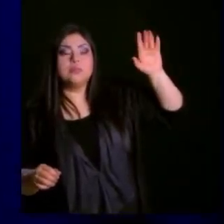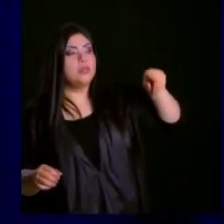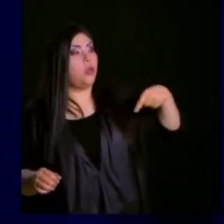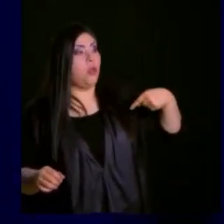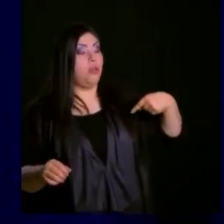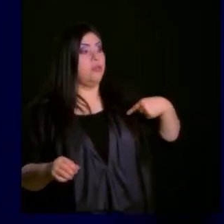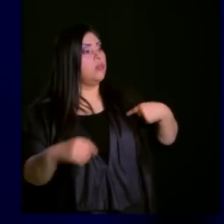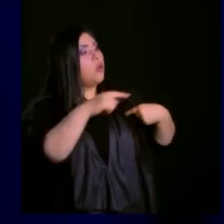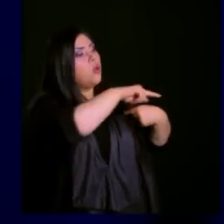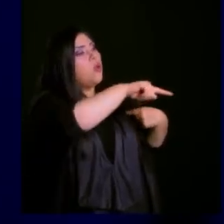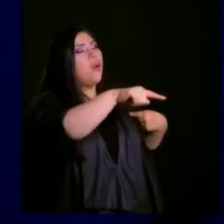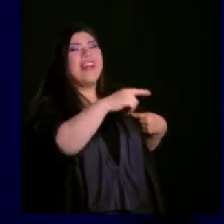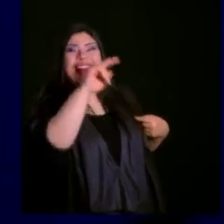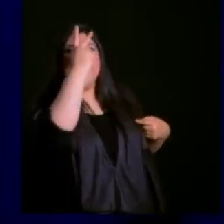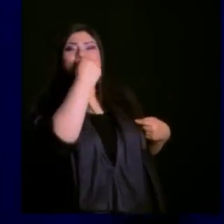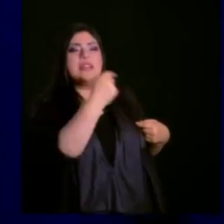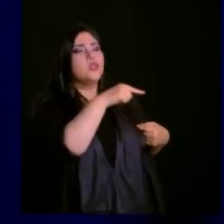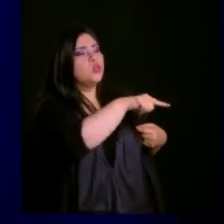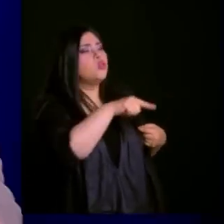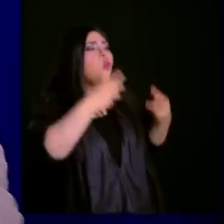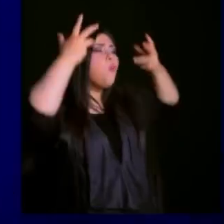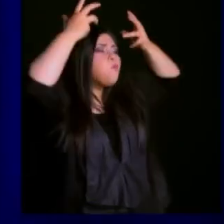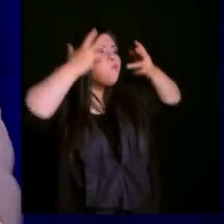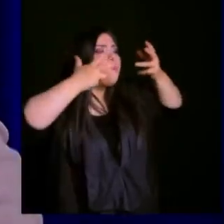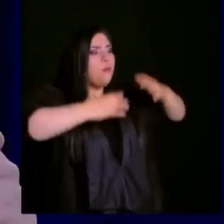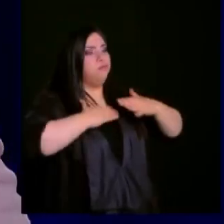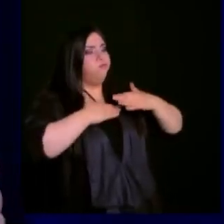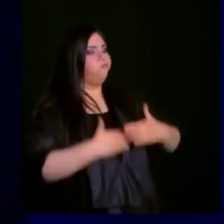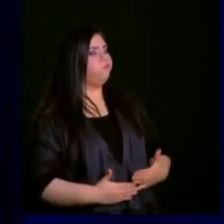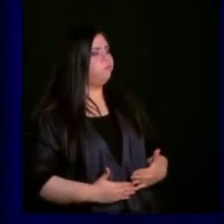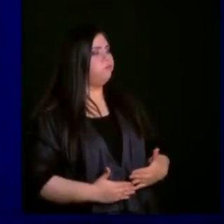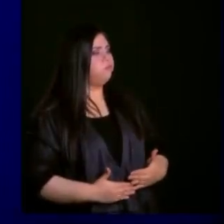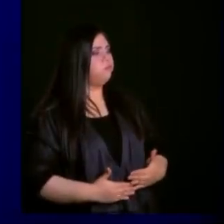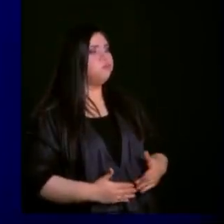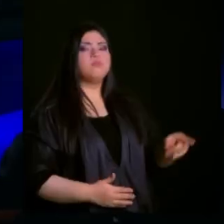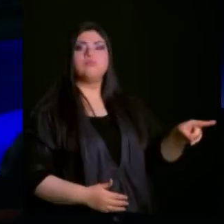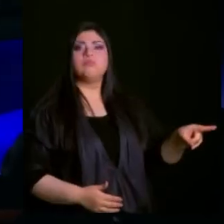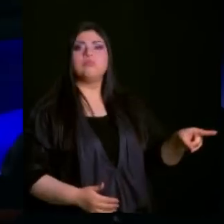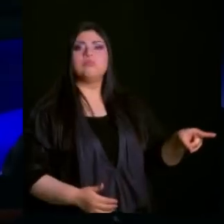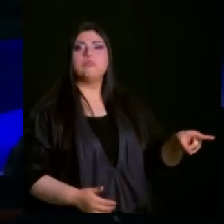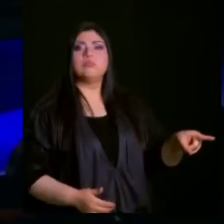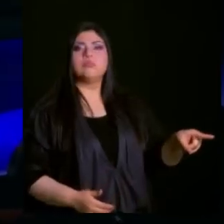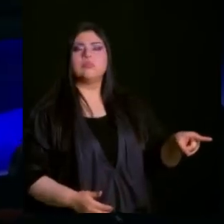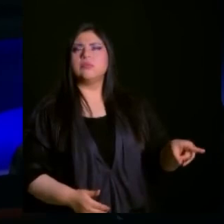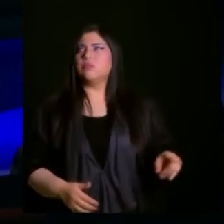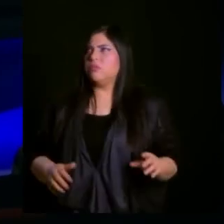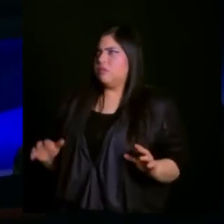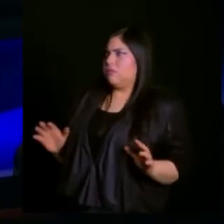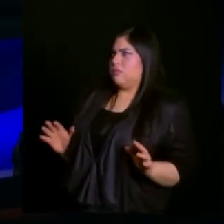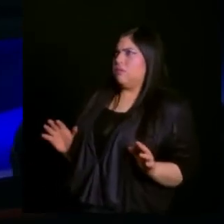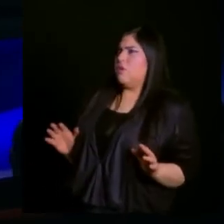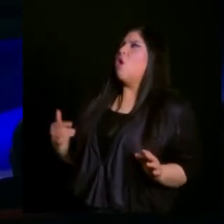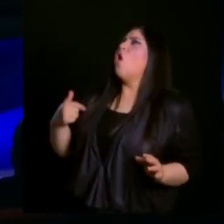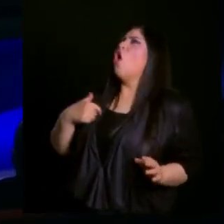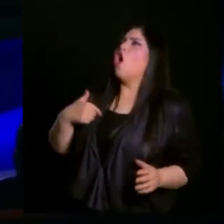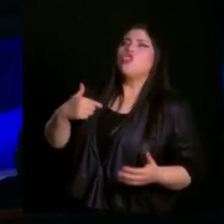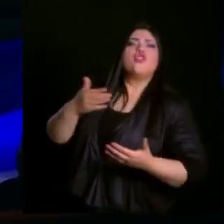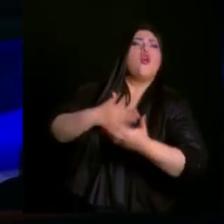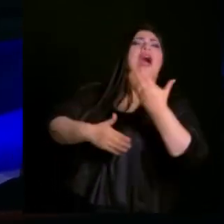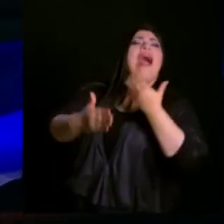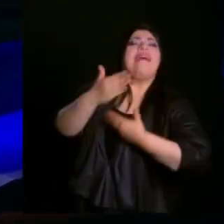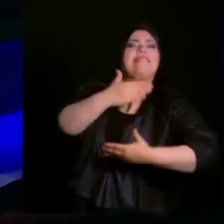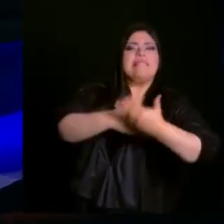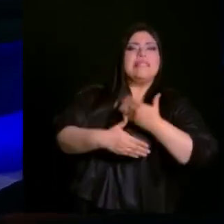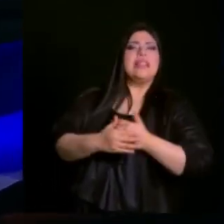era oveja, yo era pastor de las ovejas de mi padre. Era. Él supo que el tiempo se le había terminado y algo